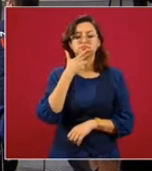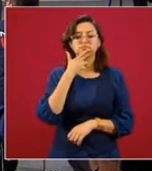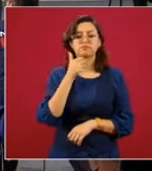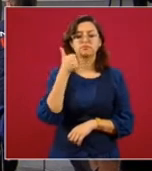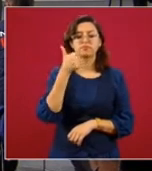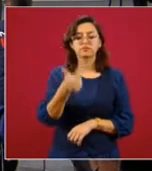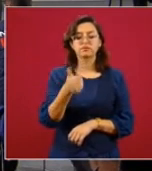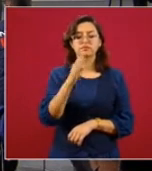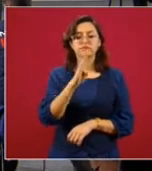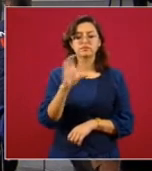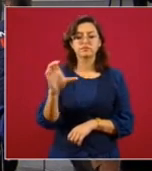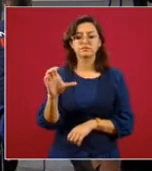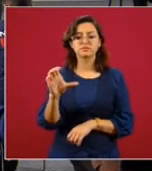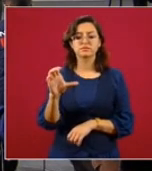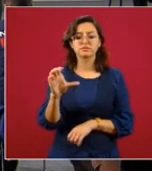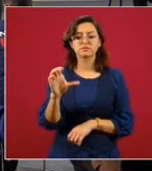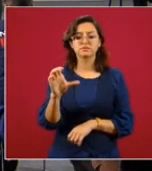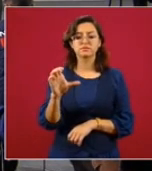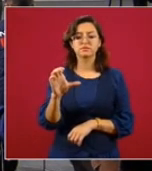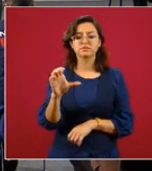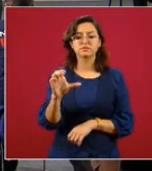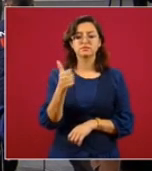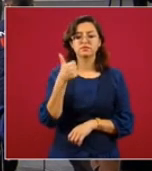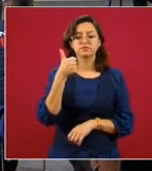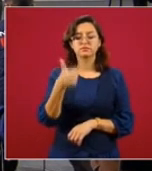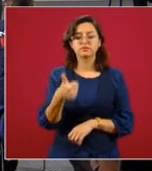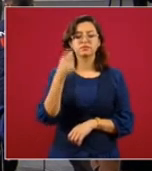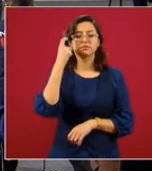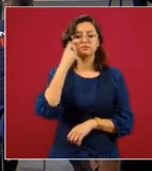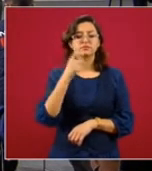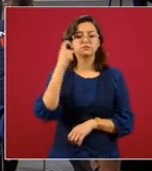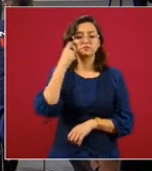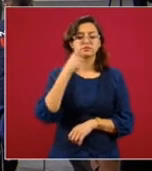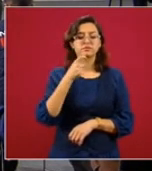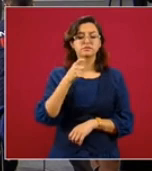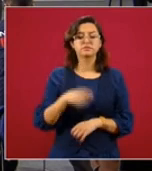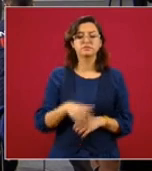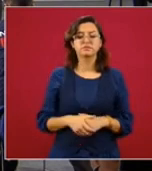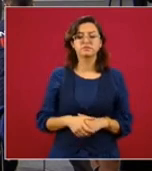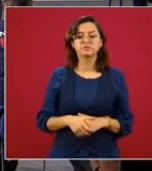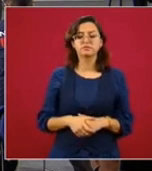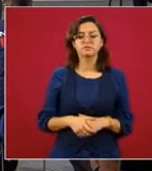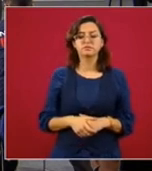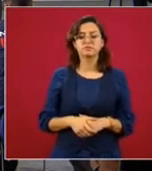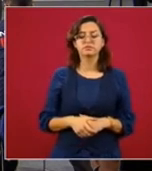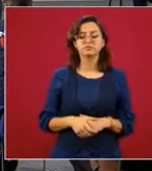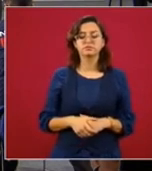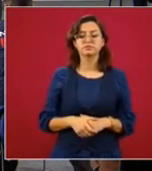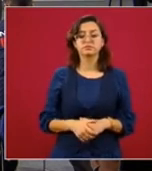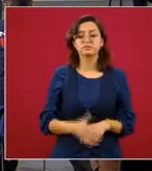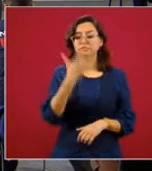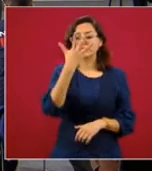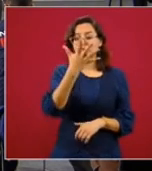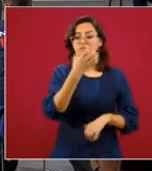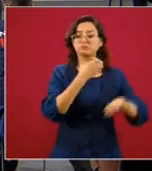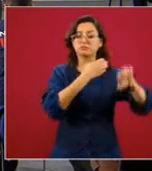seis en Baja California, seis en Guerrero. En estos cinco estados,